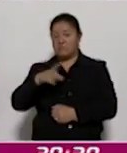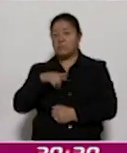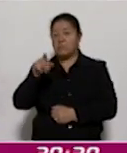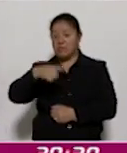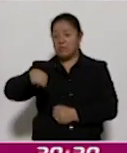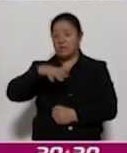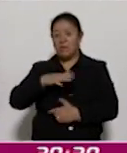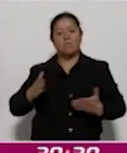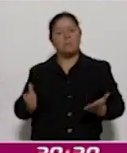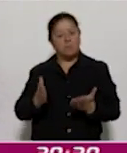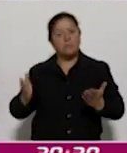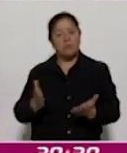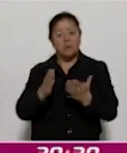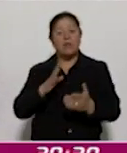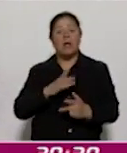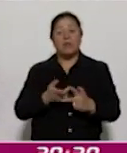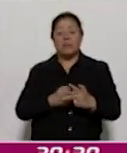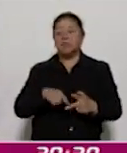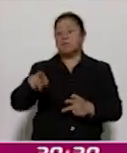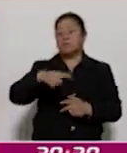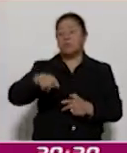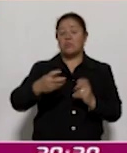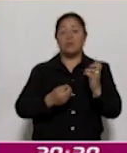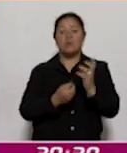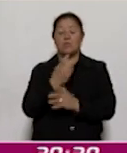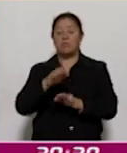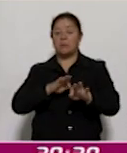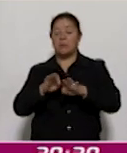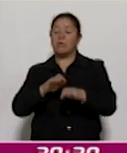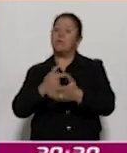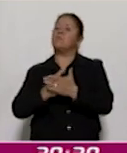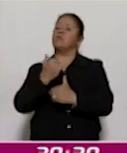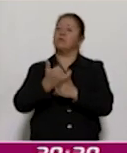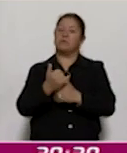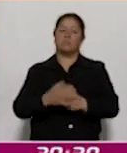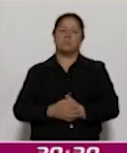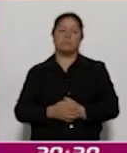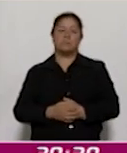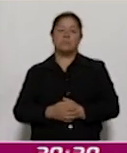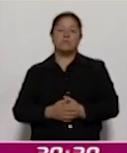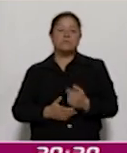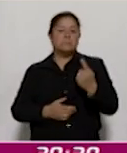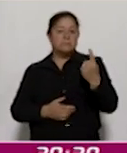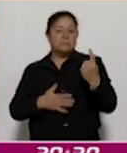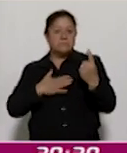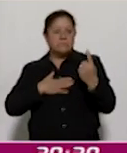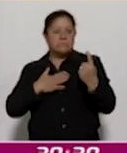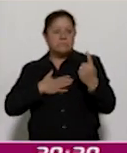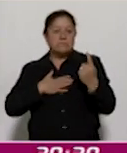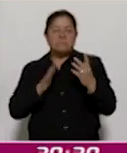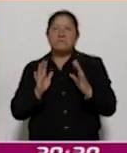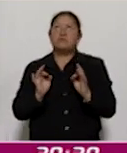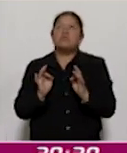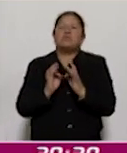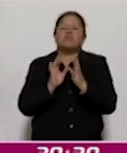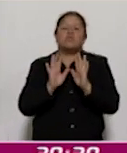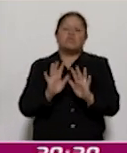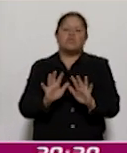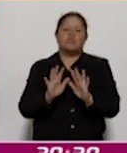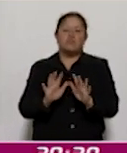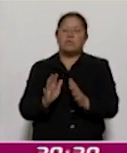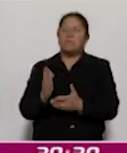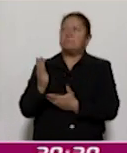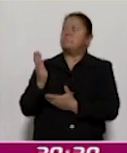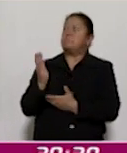abierto puertas a nuevas colaboraciones y proyectos. Fue una de las cosas más increíbles que me ha pasado, digo, pues una de las